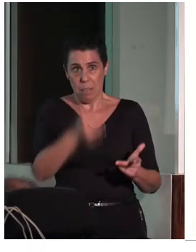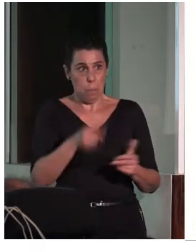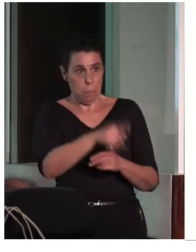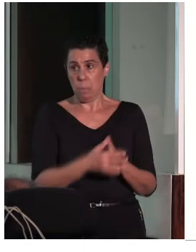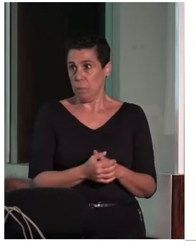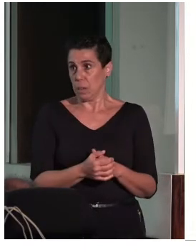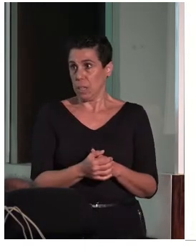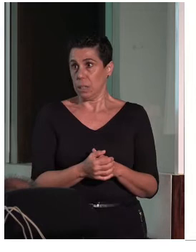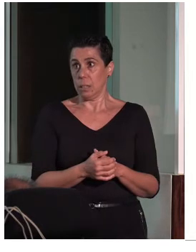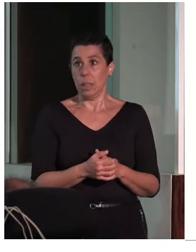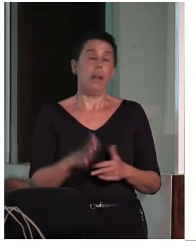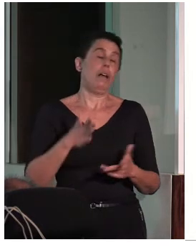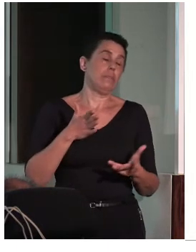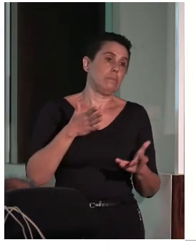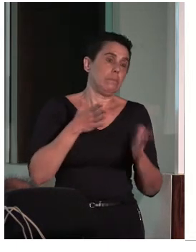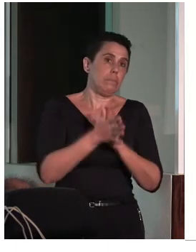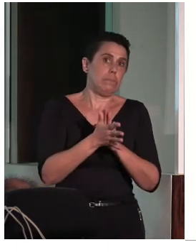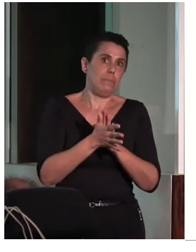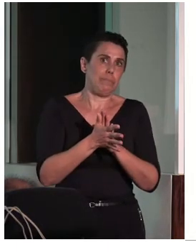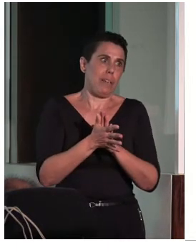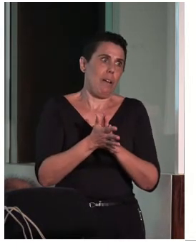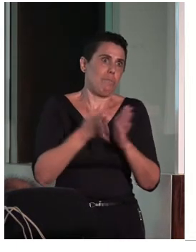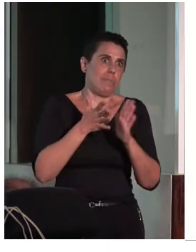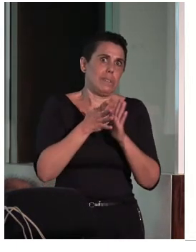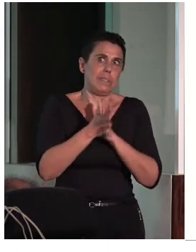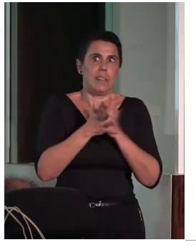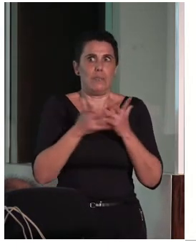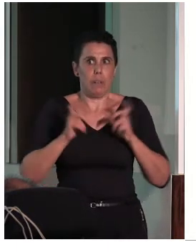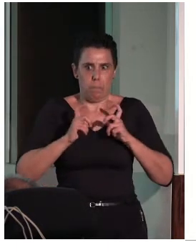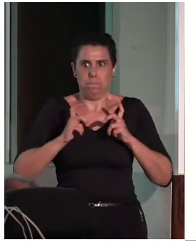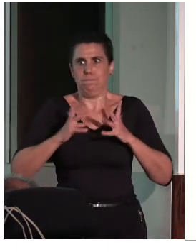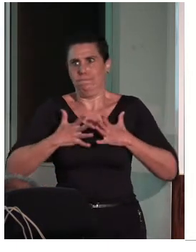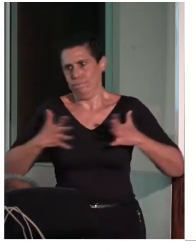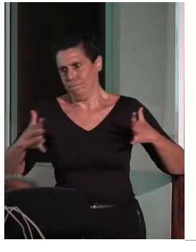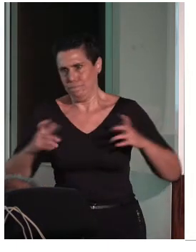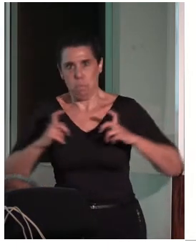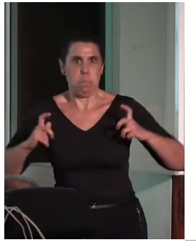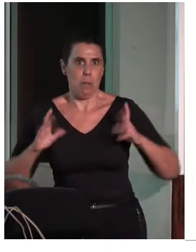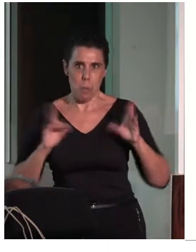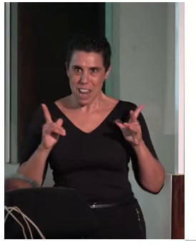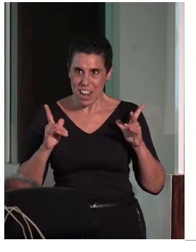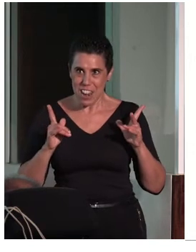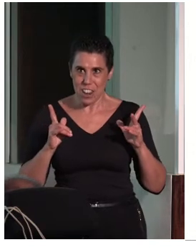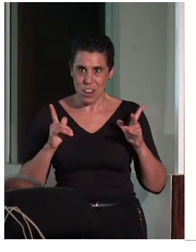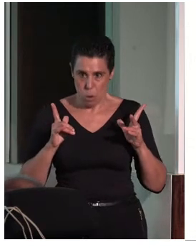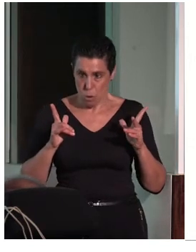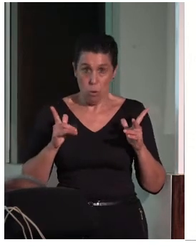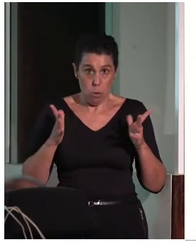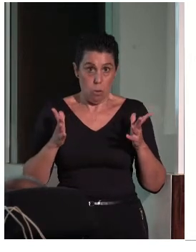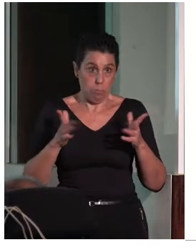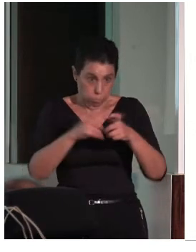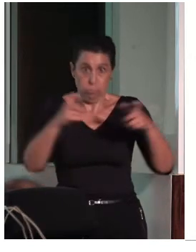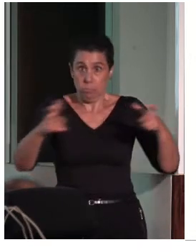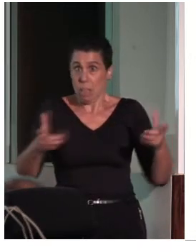Bueno, no me refiero al volumen físico, sino al volumen de las dimensiones. Pues muchas veces,